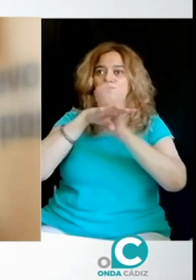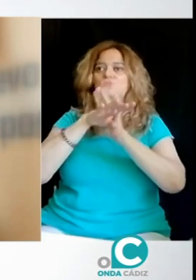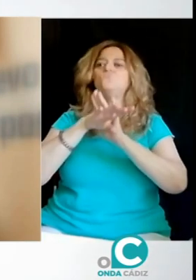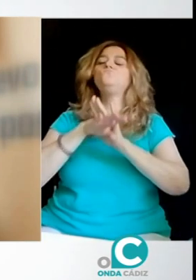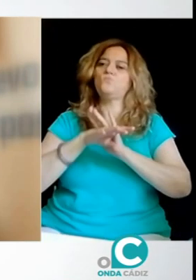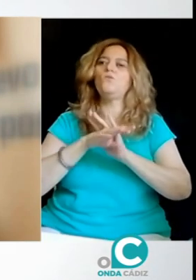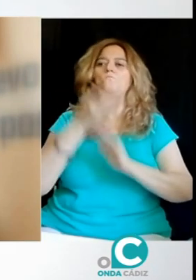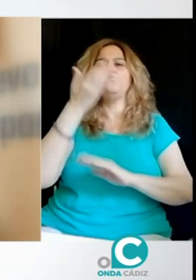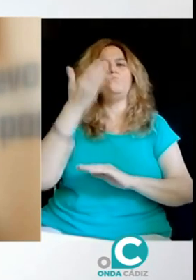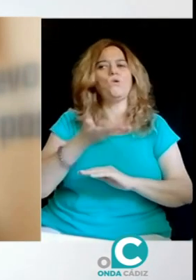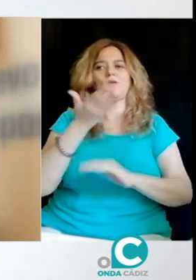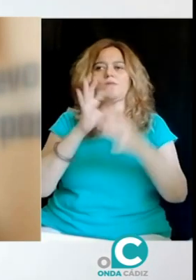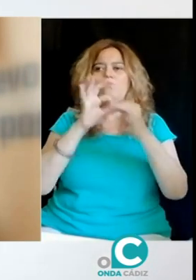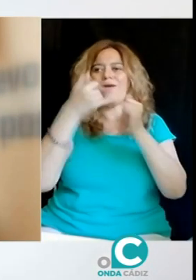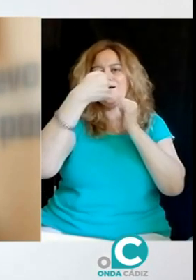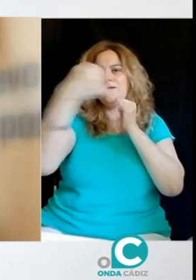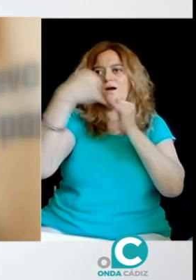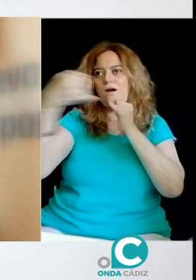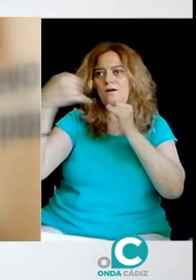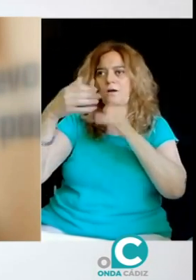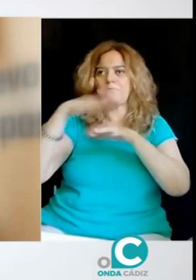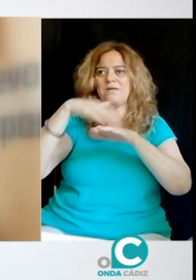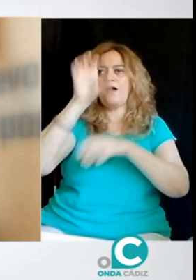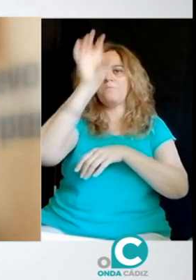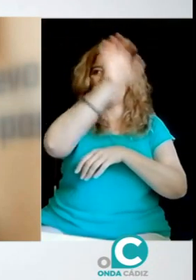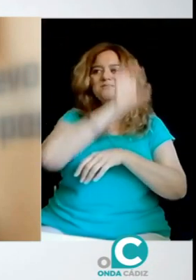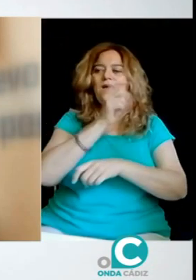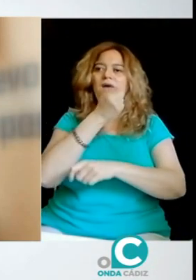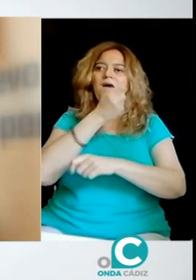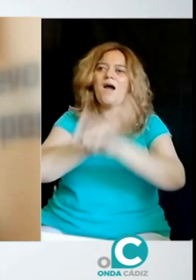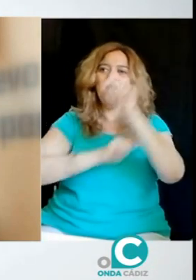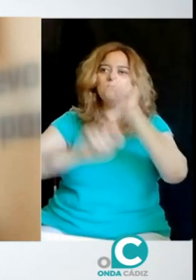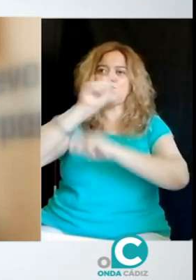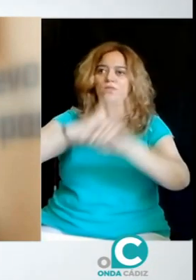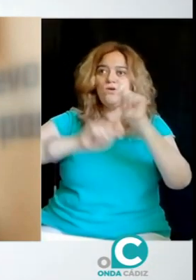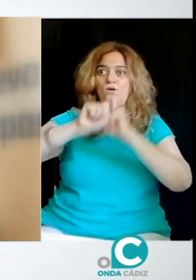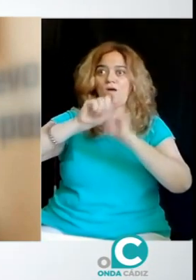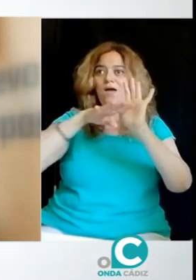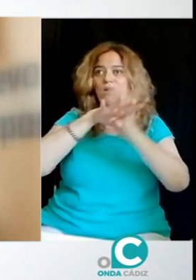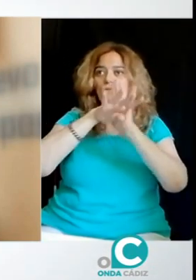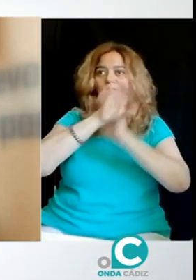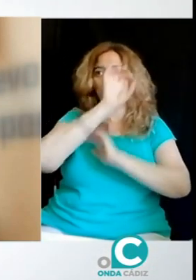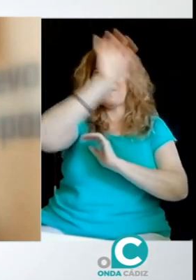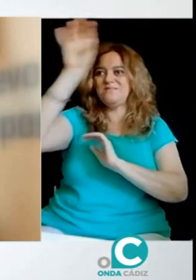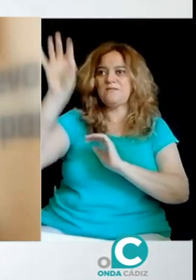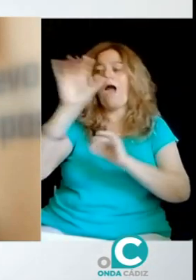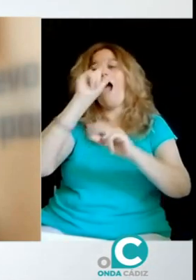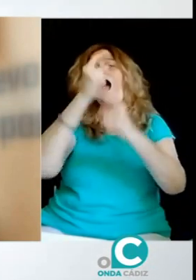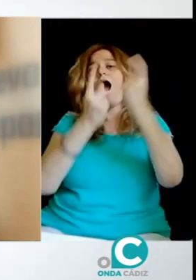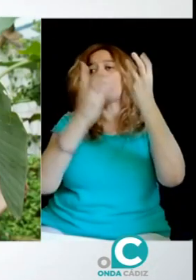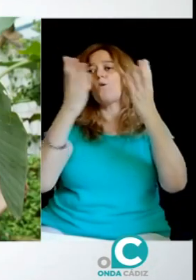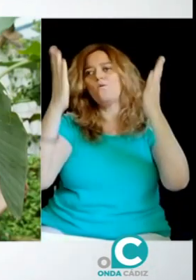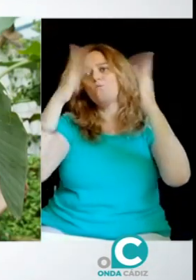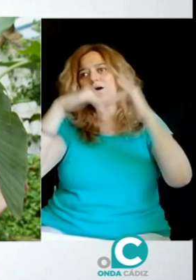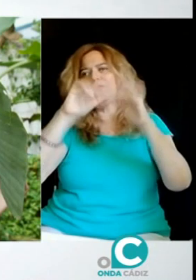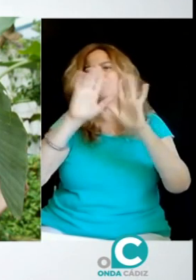Nosotros estamos dentro de la Federación, que es Asociaciones Sordociegas, y dentro, pues, es a nivel nacional, y